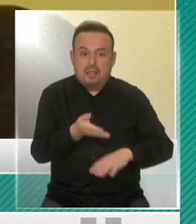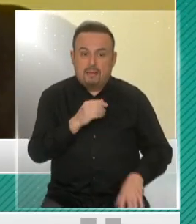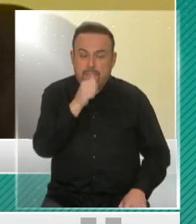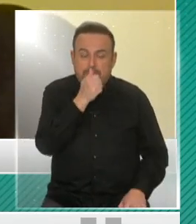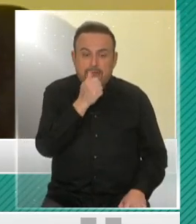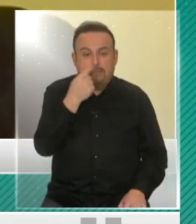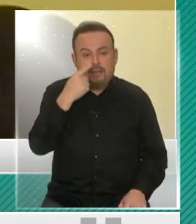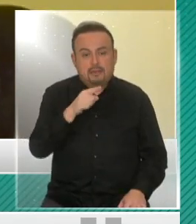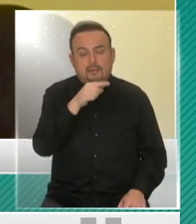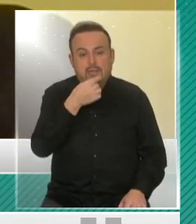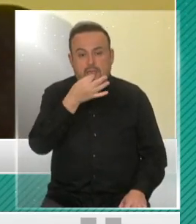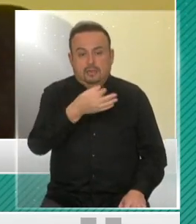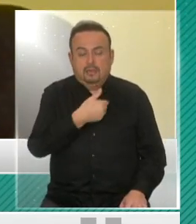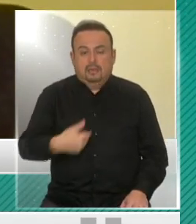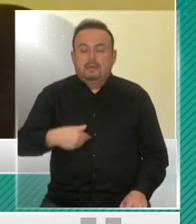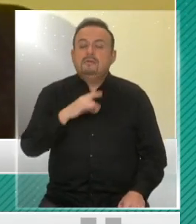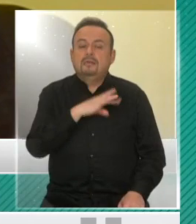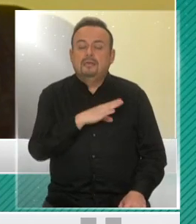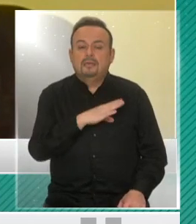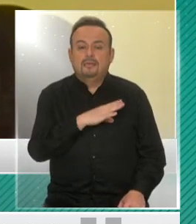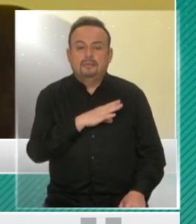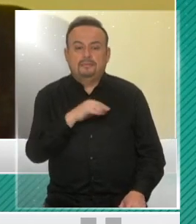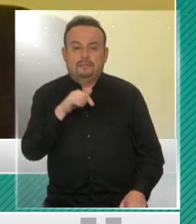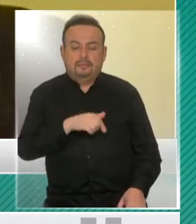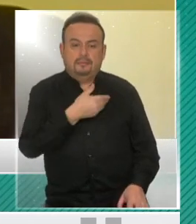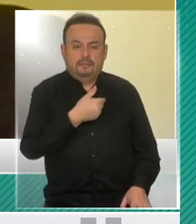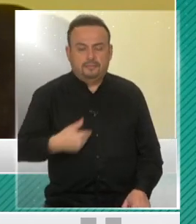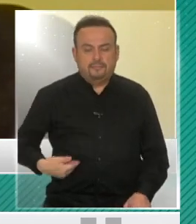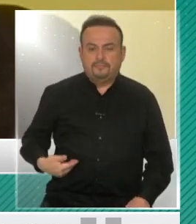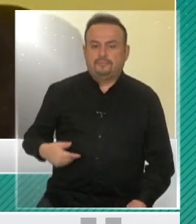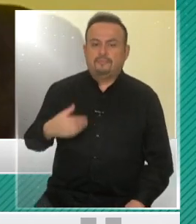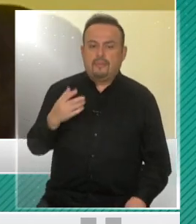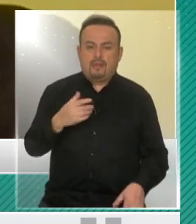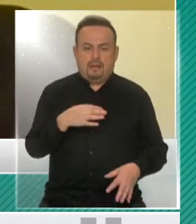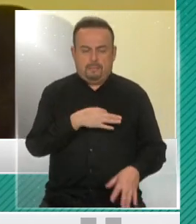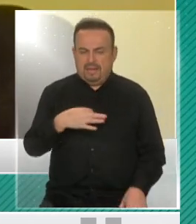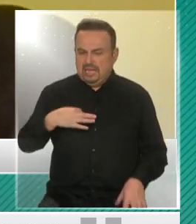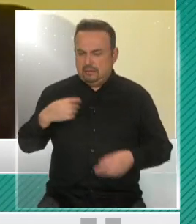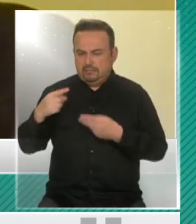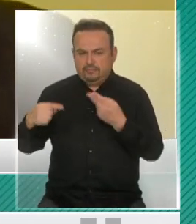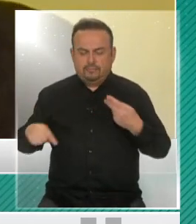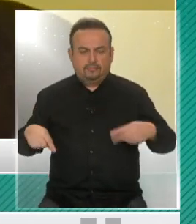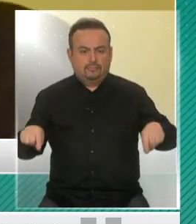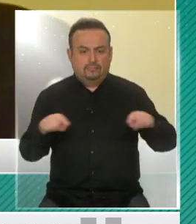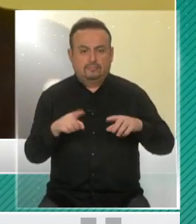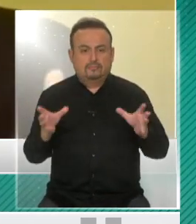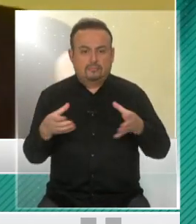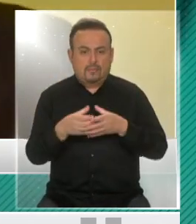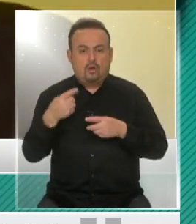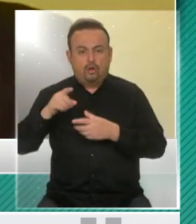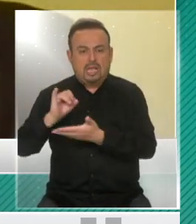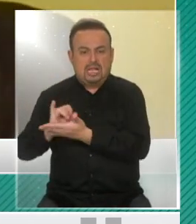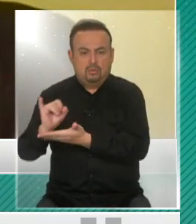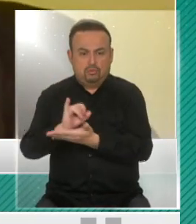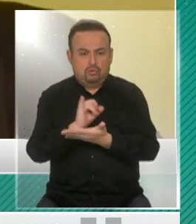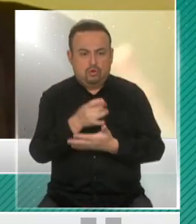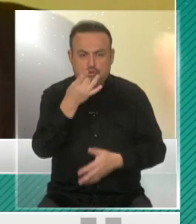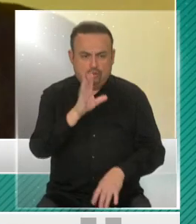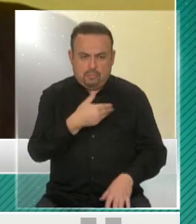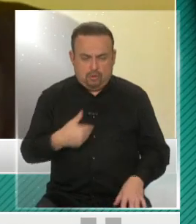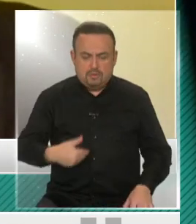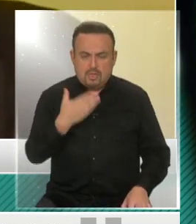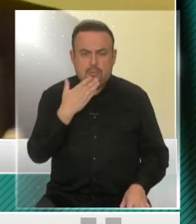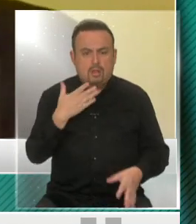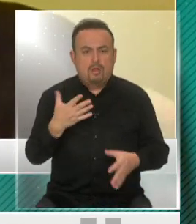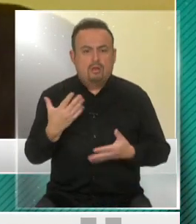pero yo le quiero decir que el gobierno de Chile, el presidente, el equipo de ministros, y también en colaboración con otras instituciones, no solo el gobierno, sino